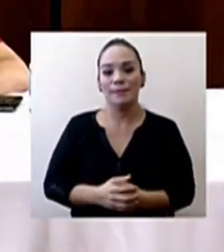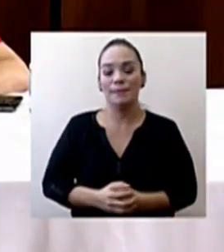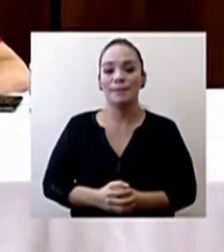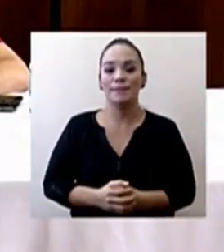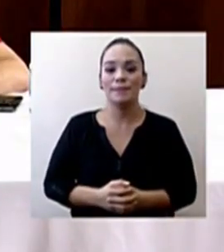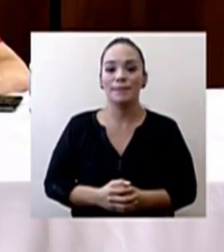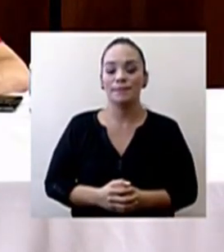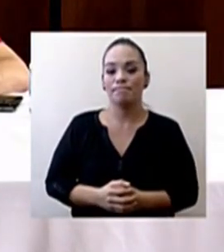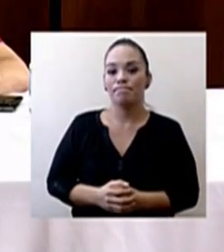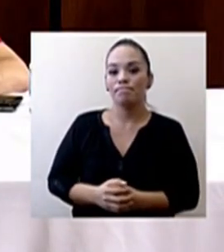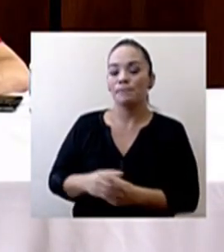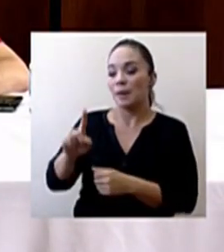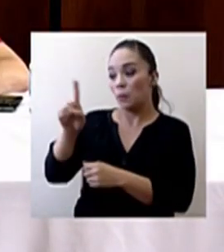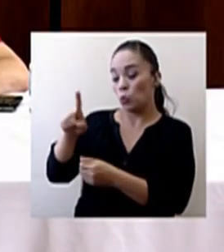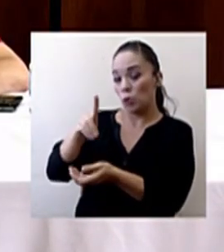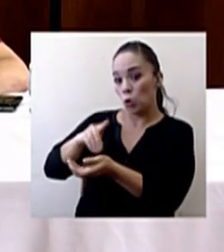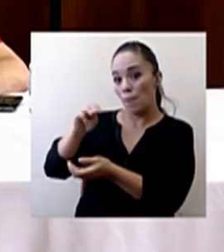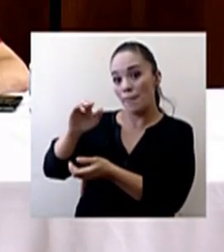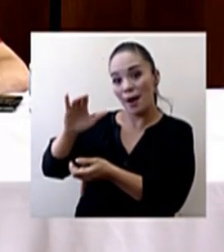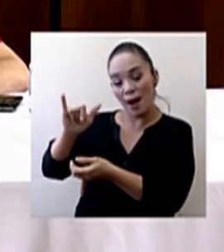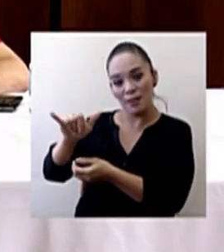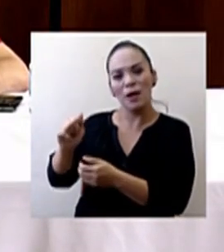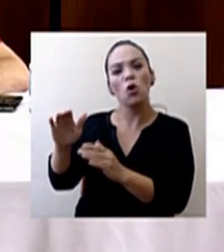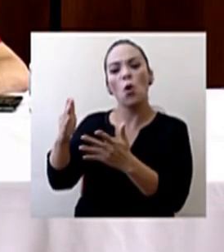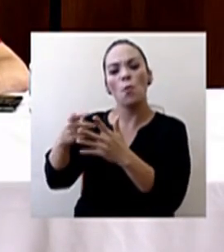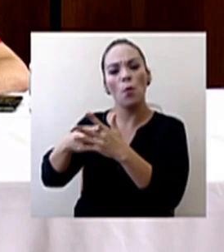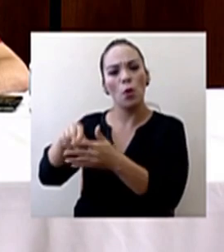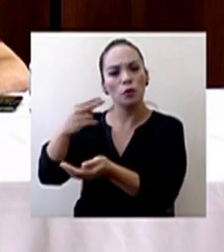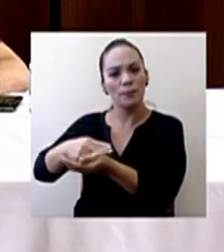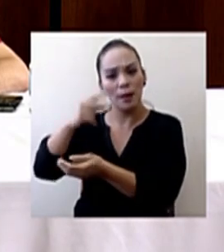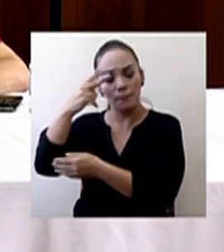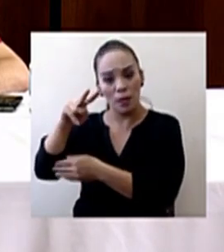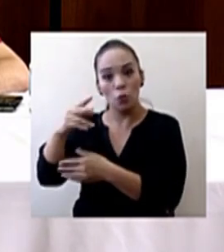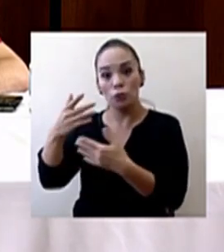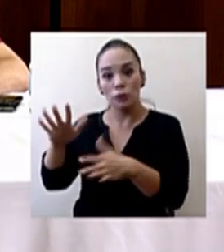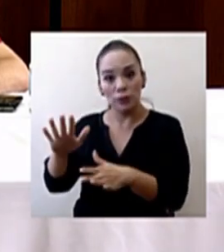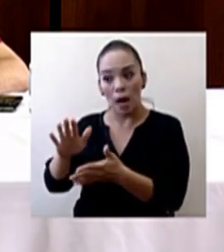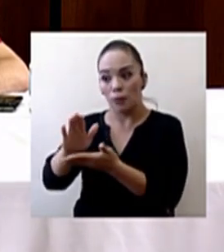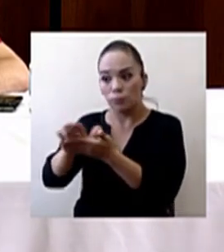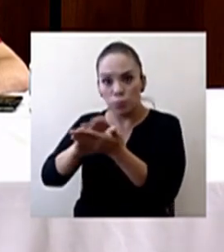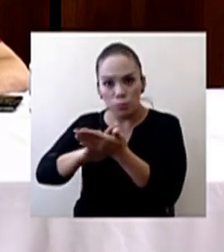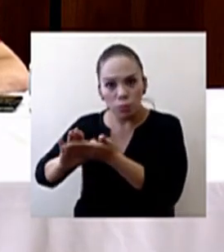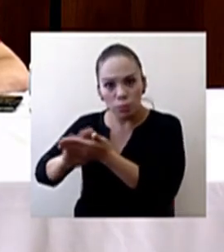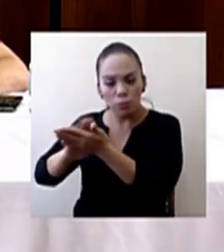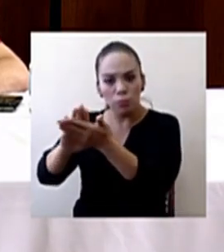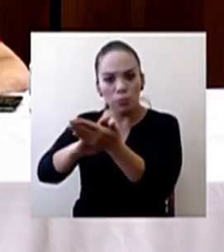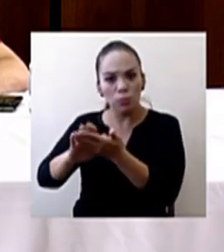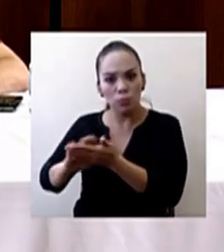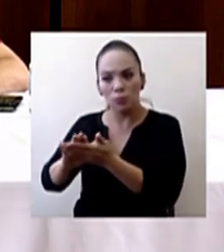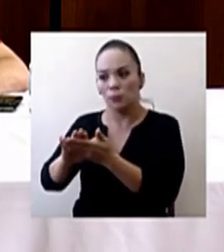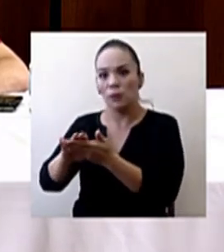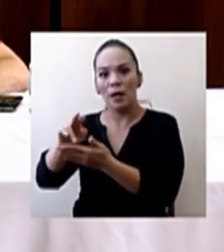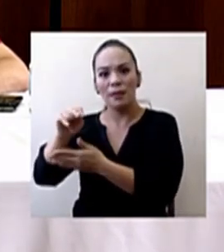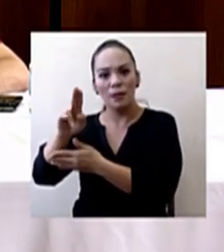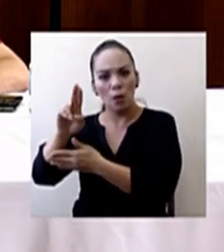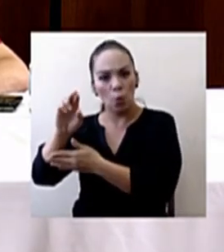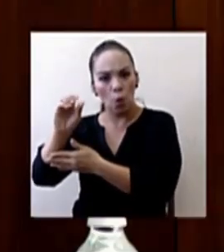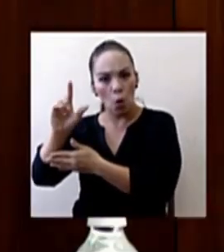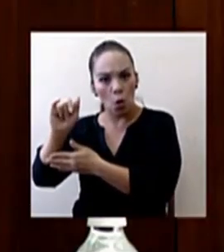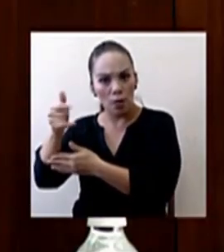Doctor Macaya, ¿cómo arranca este lunes el Hospital México? ¿Se desinfectó neurología? ¿Se descartan otros departamentos con el virus?